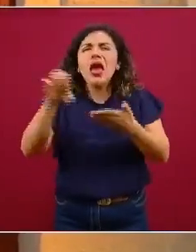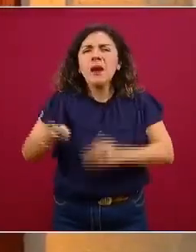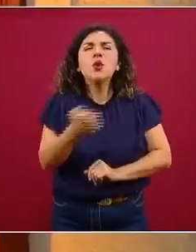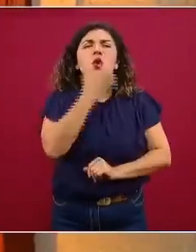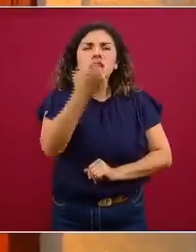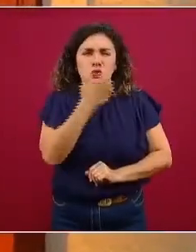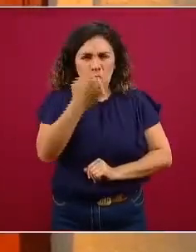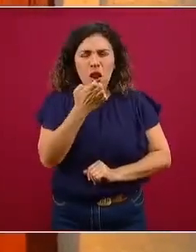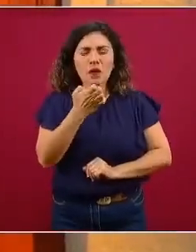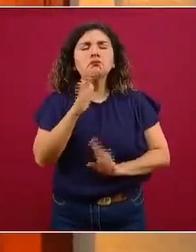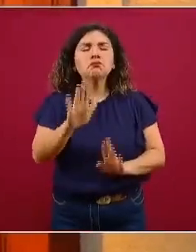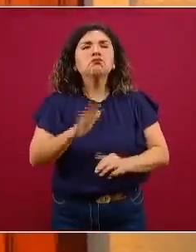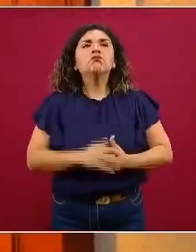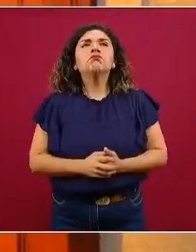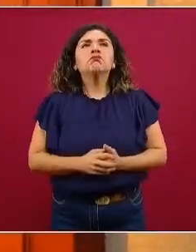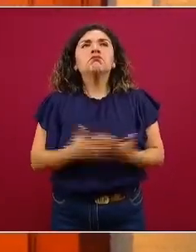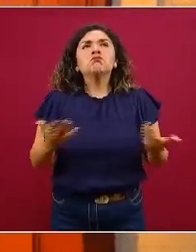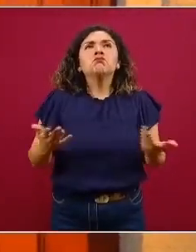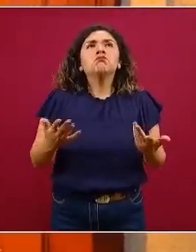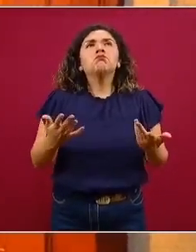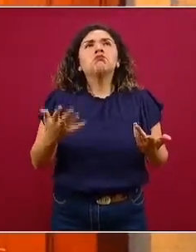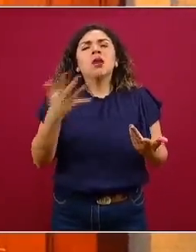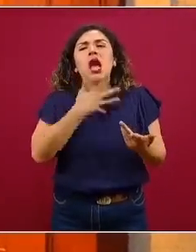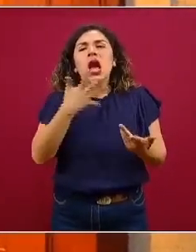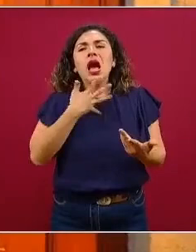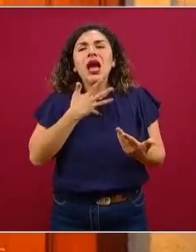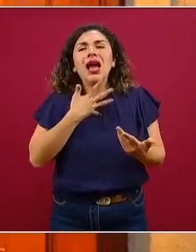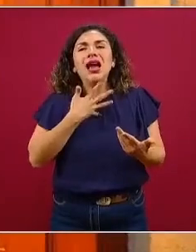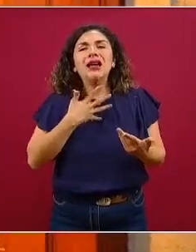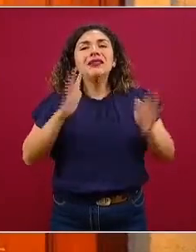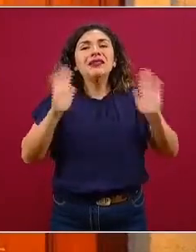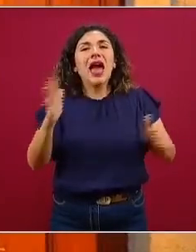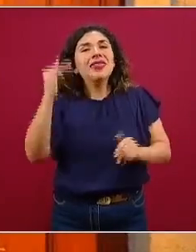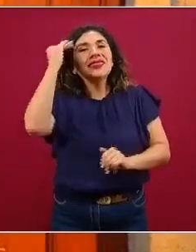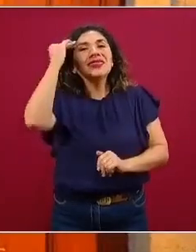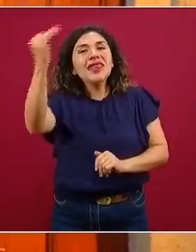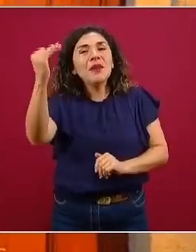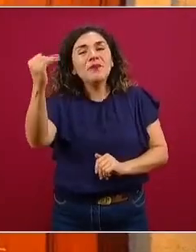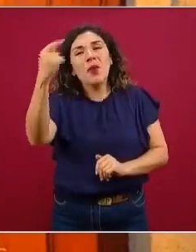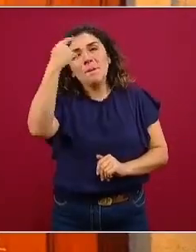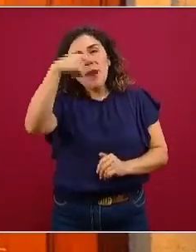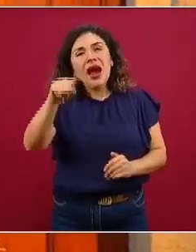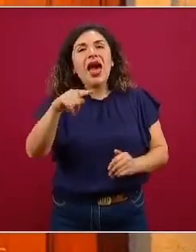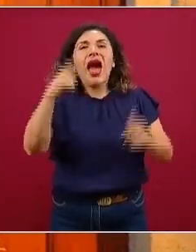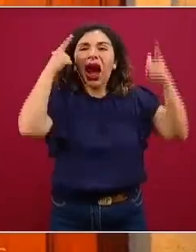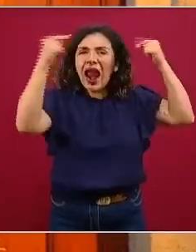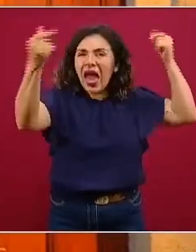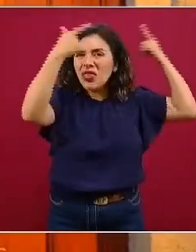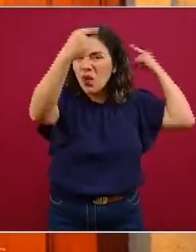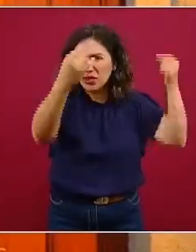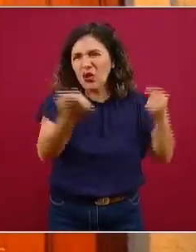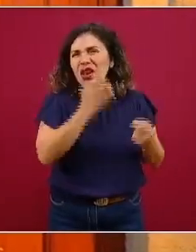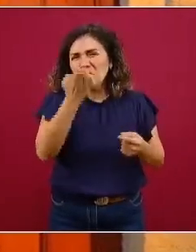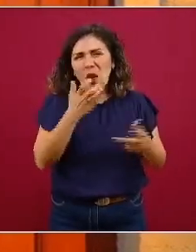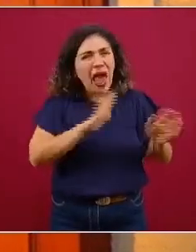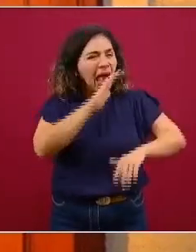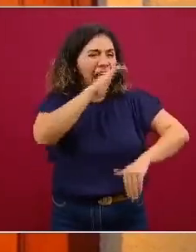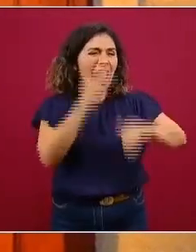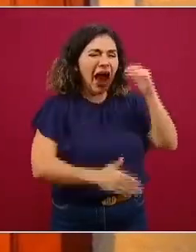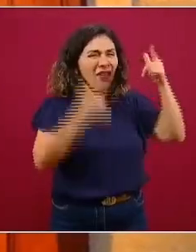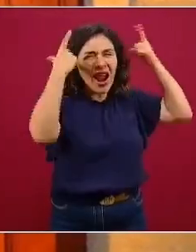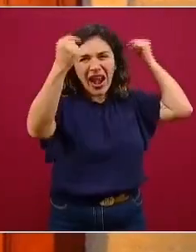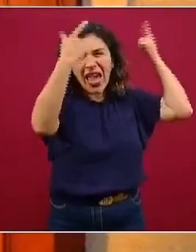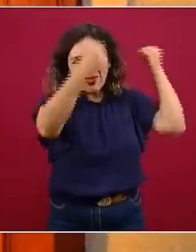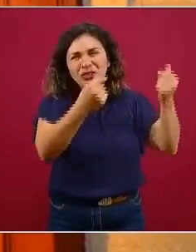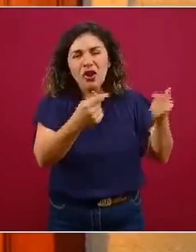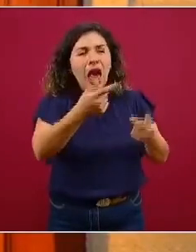escolares, el llegar a cierta etapa de cierre de ciclos, graduaciones, etcétera, pues las